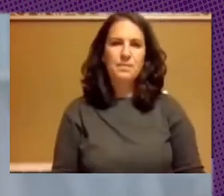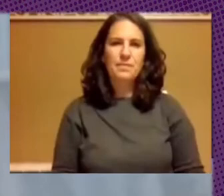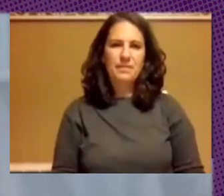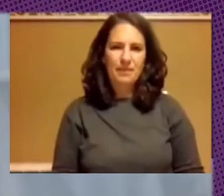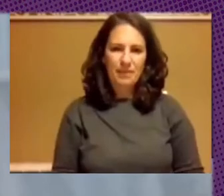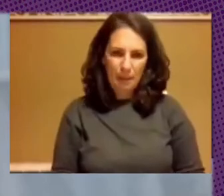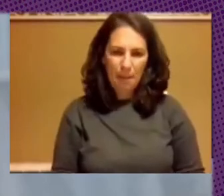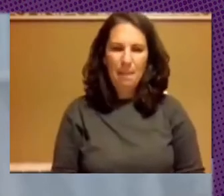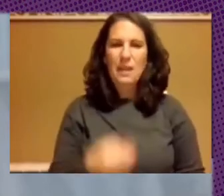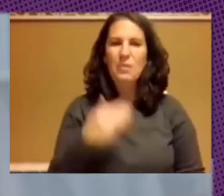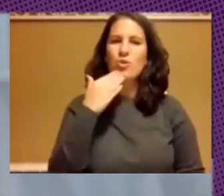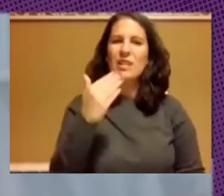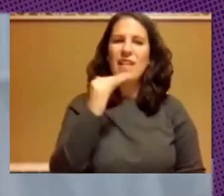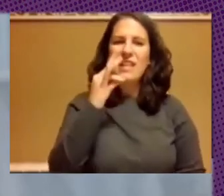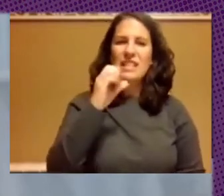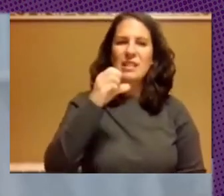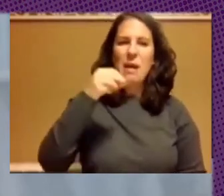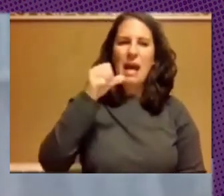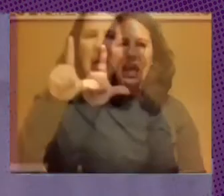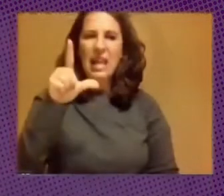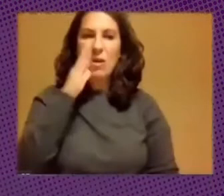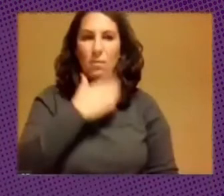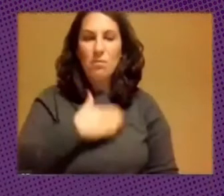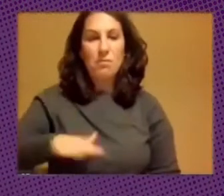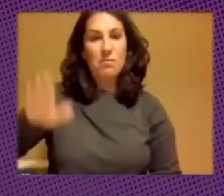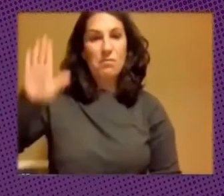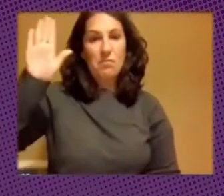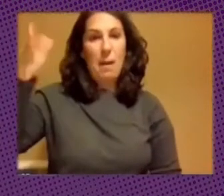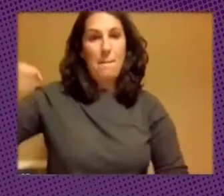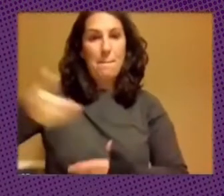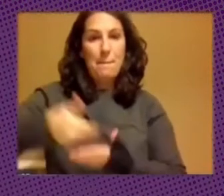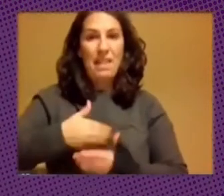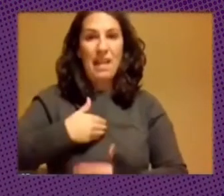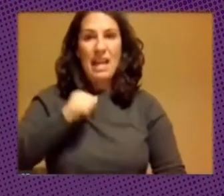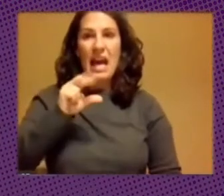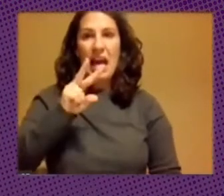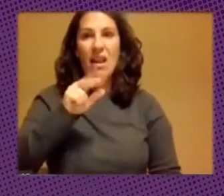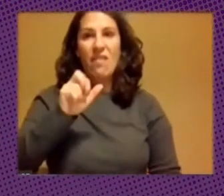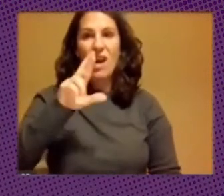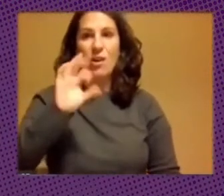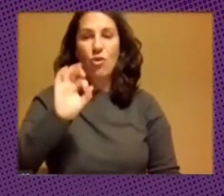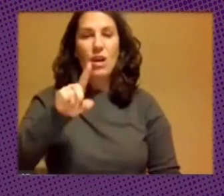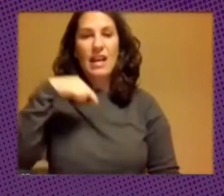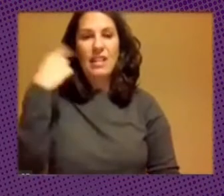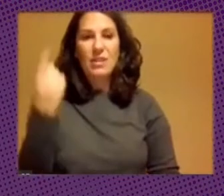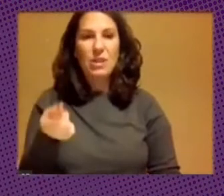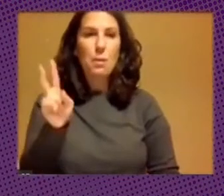bueno muchas gracias Inmael me está pidiendo la palabra me la está pidiendo Álvaro y después Virginia